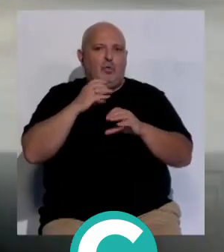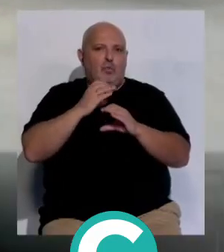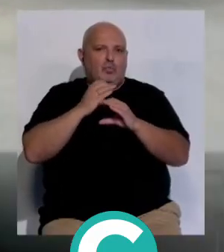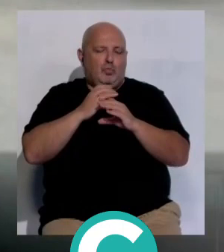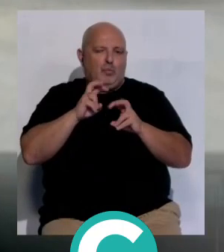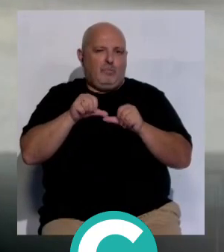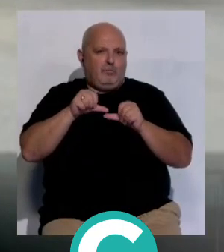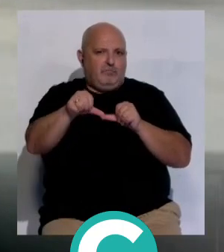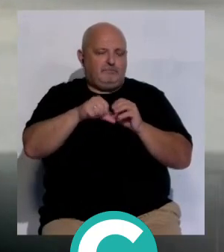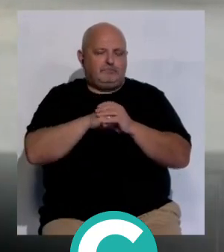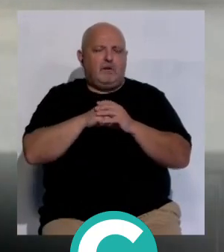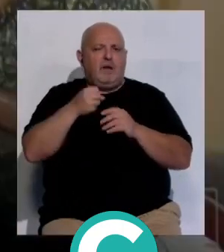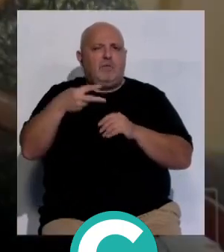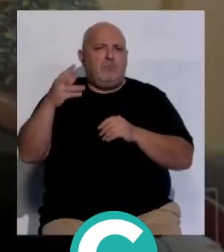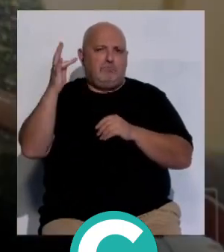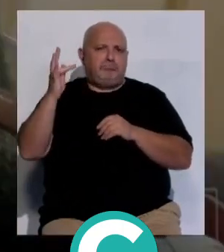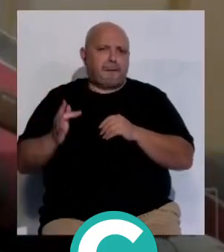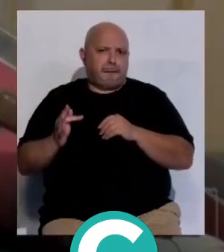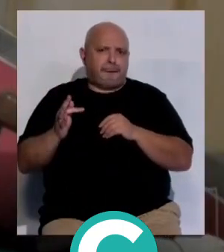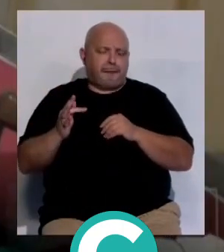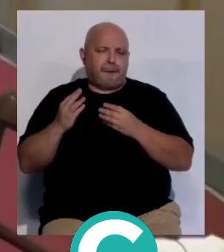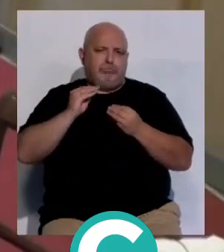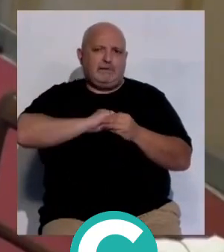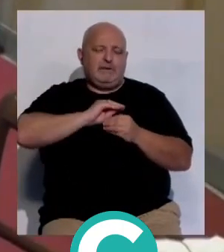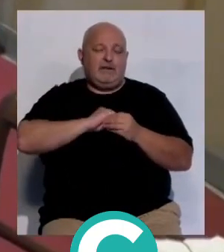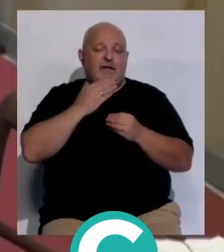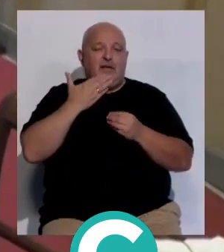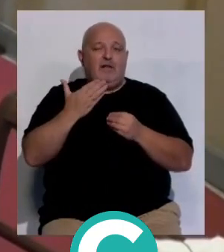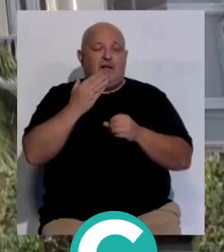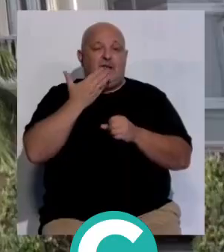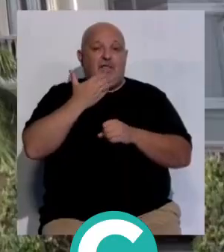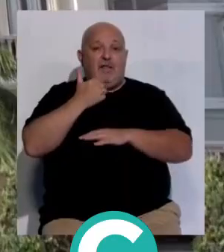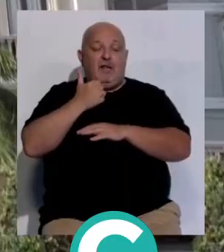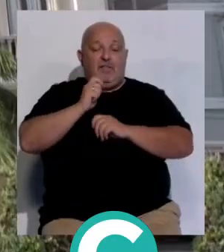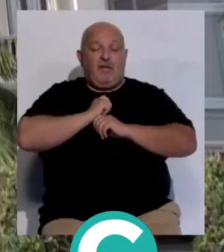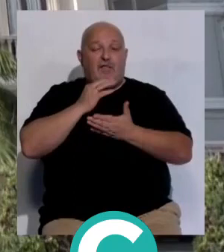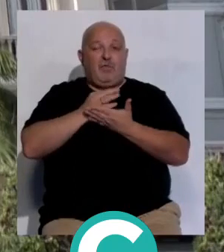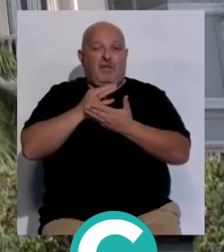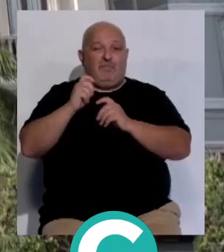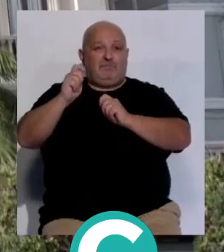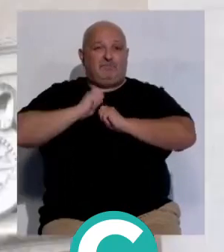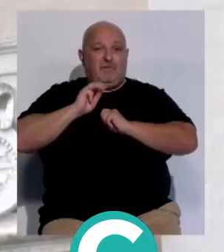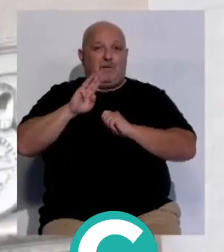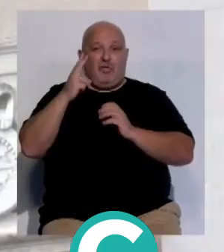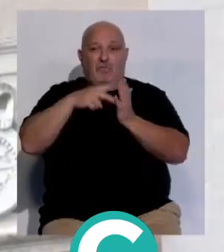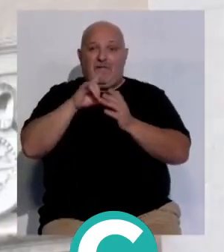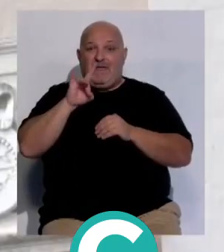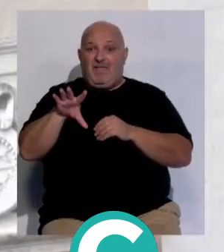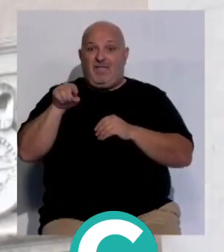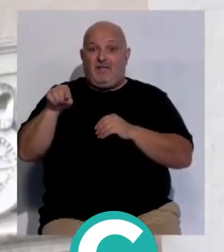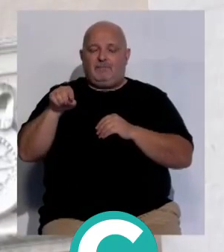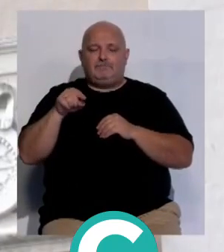en suma un balance muy satisfactorio que ha querido confrontar con el ayuntamiento y la ciudad que le dejó el PP cuando llegó a alcaldía en 2015